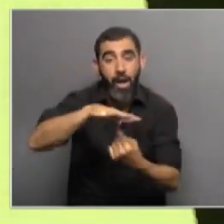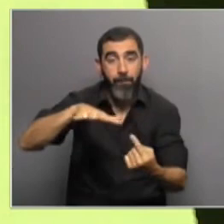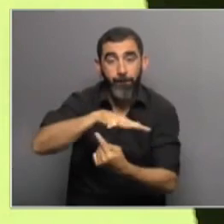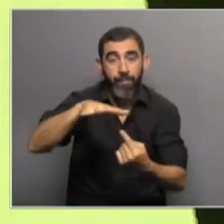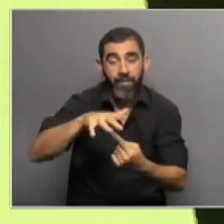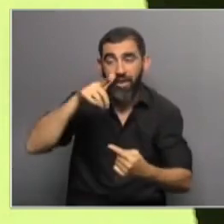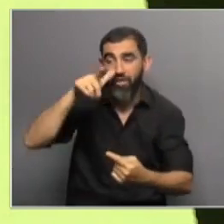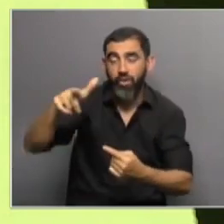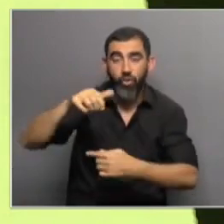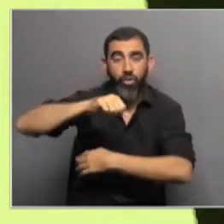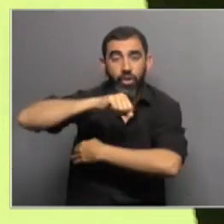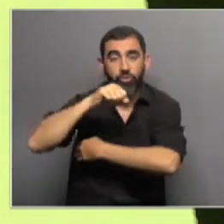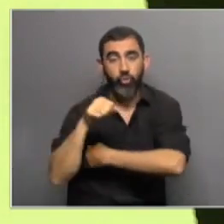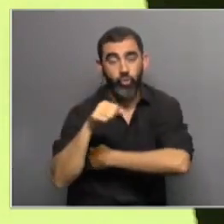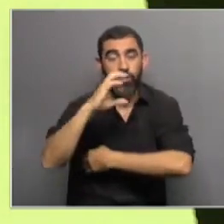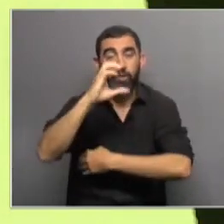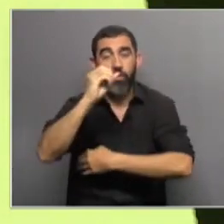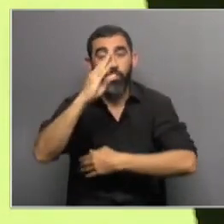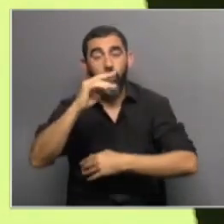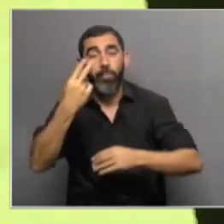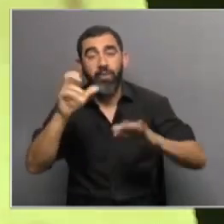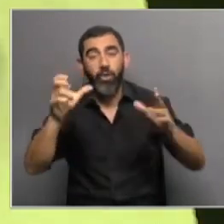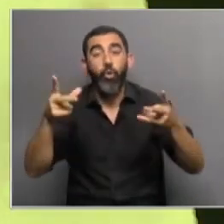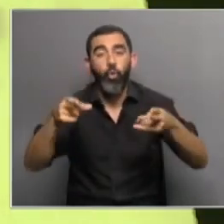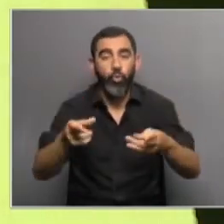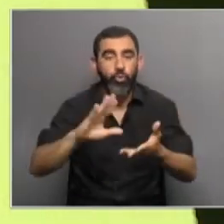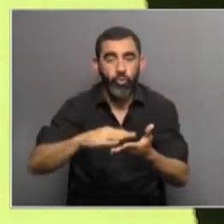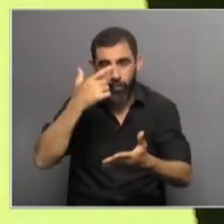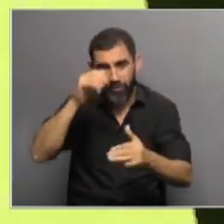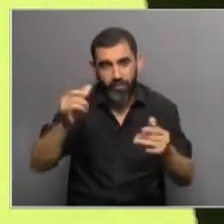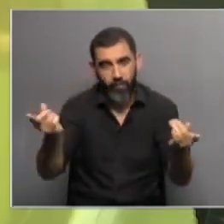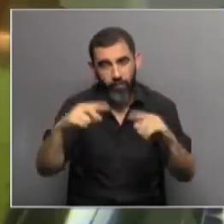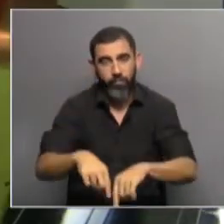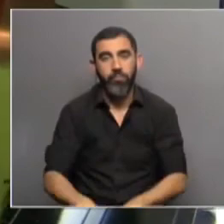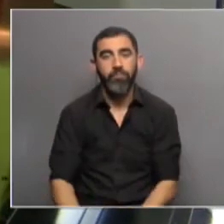desde la COP26. Primera pausa en Sobreciencia, ya volvemos.